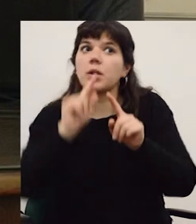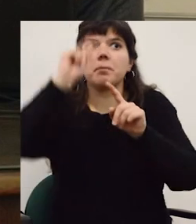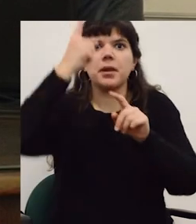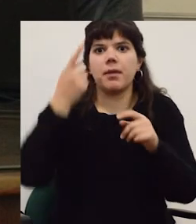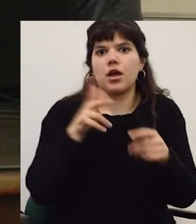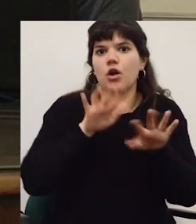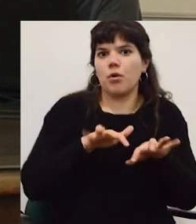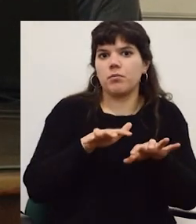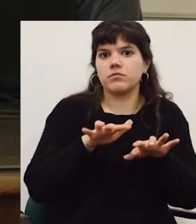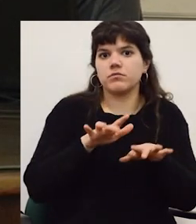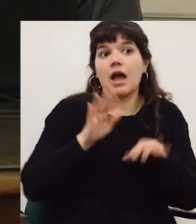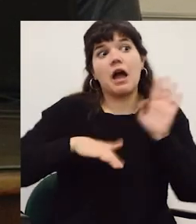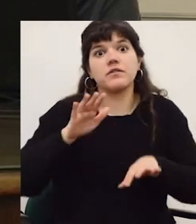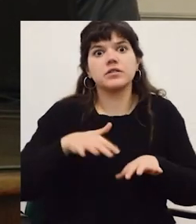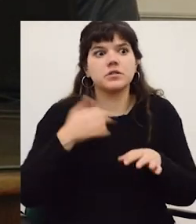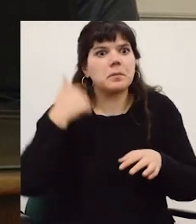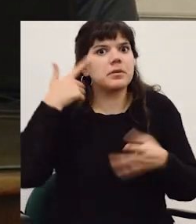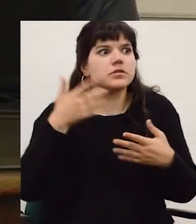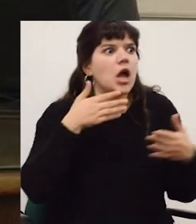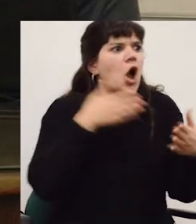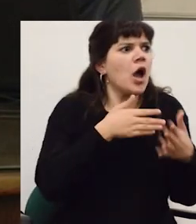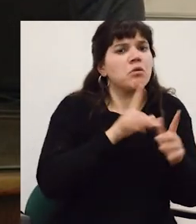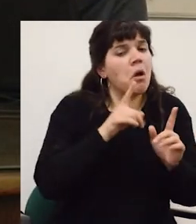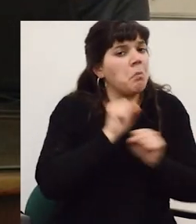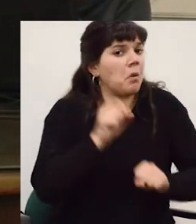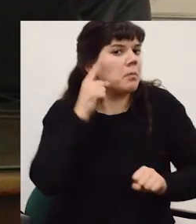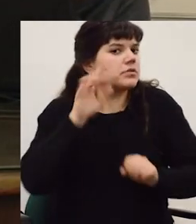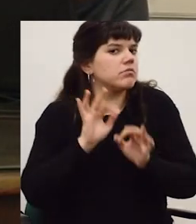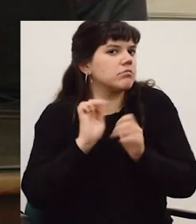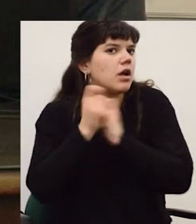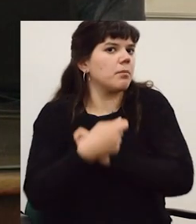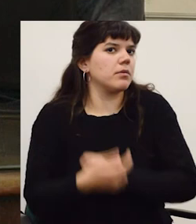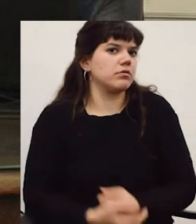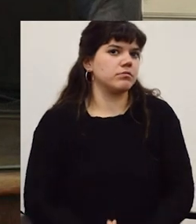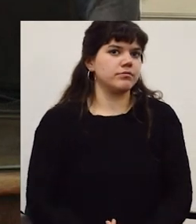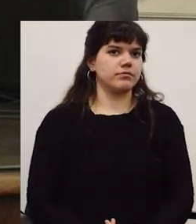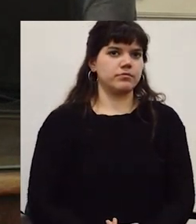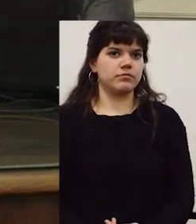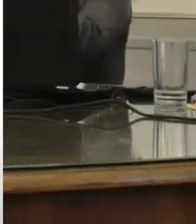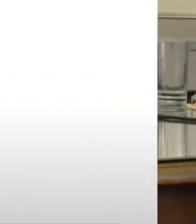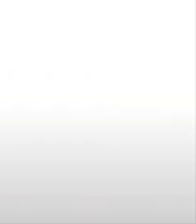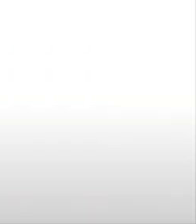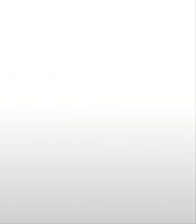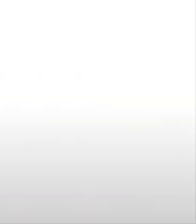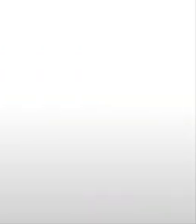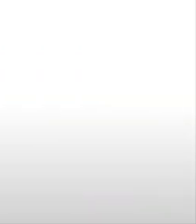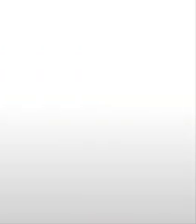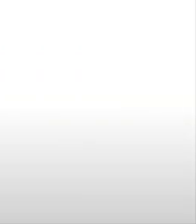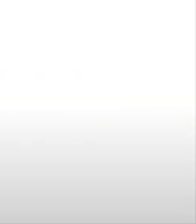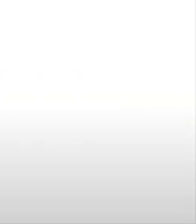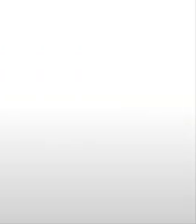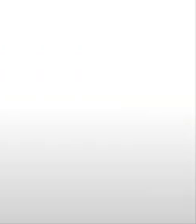segundo plano y podemos pensarlo como una oportunidad más que como un obstáculo que está no el plano